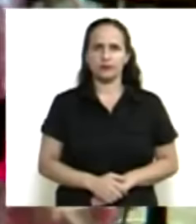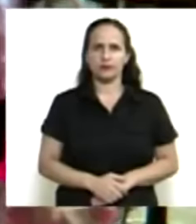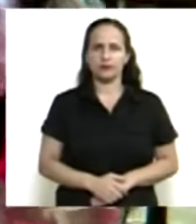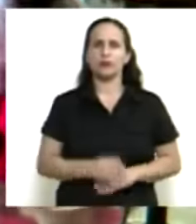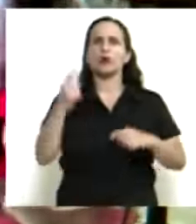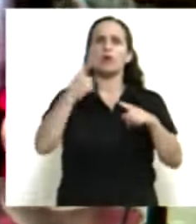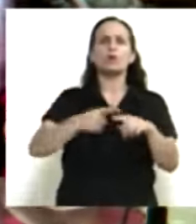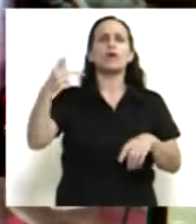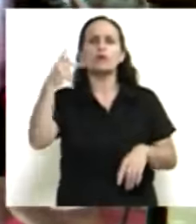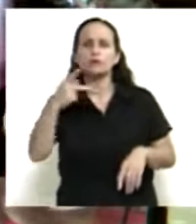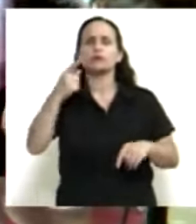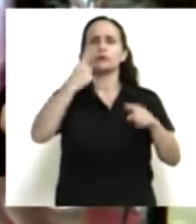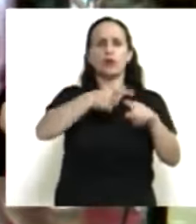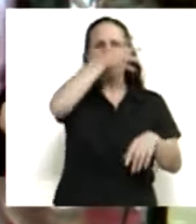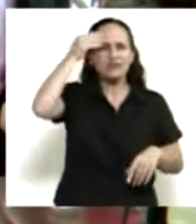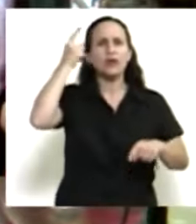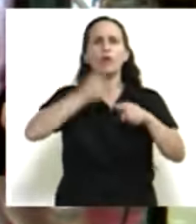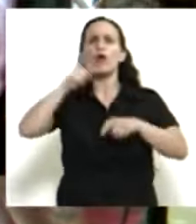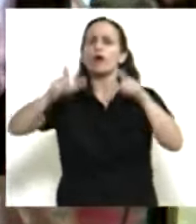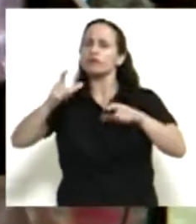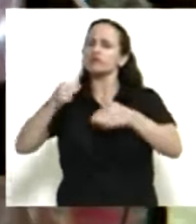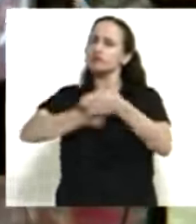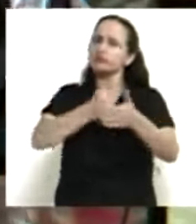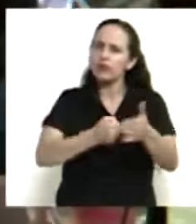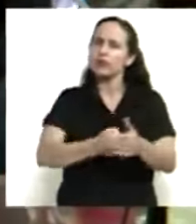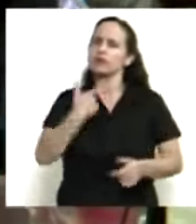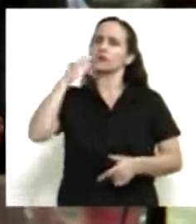Por Néstor, por Cristina y por toda la militancia, sí, juro.